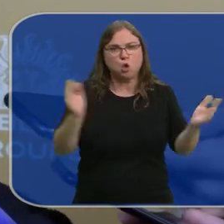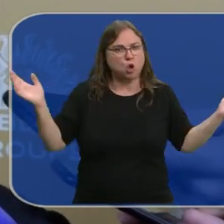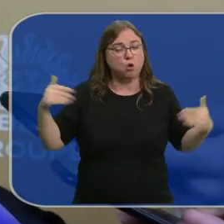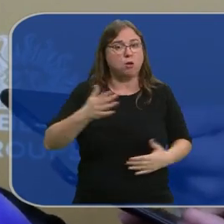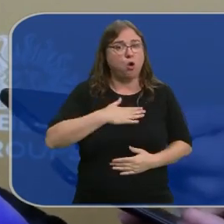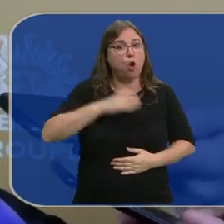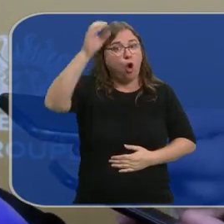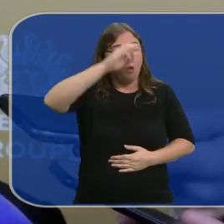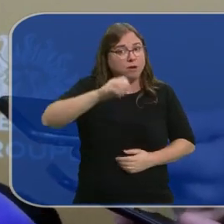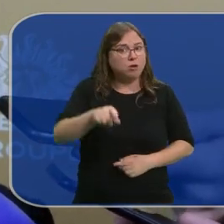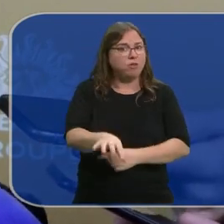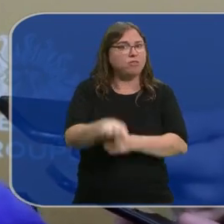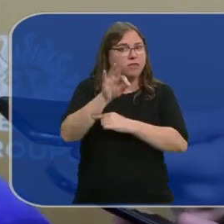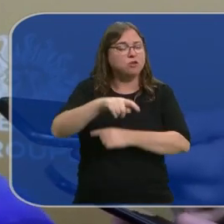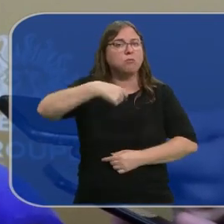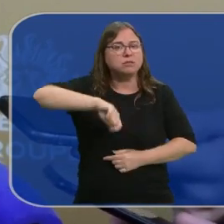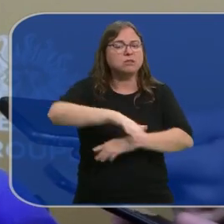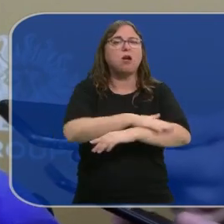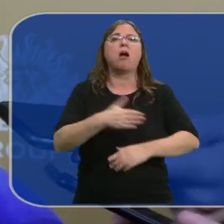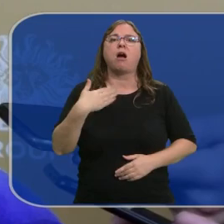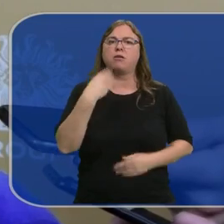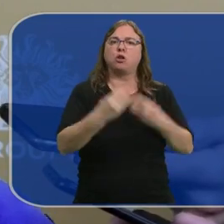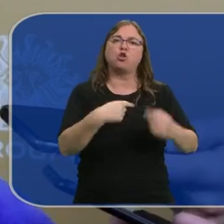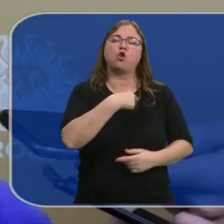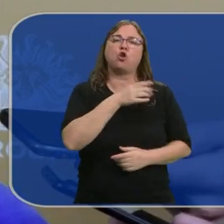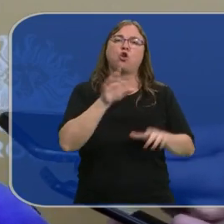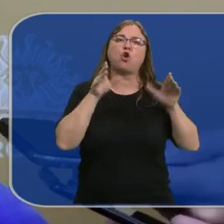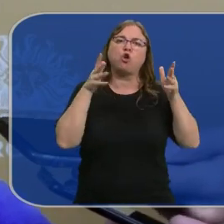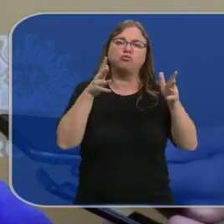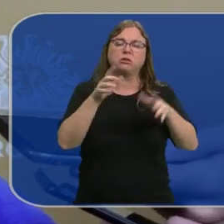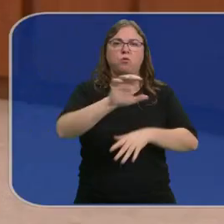nuestra posición, que la fija el presidente del gobierno, ayer tuvo ocasión de hacerlo en el Consejo Europeo.